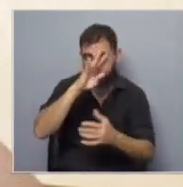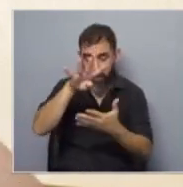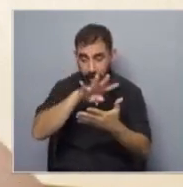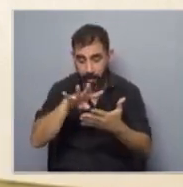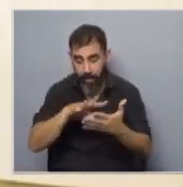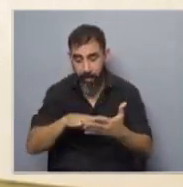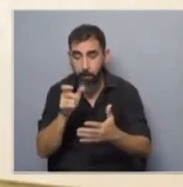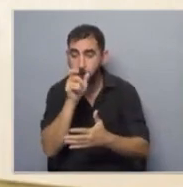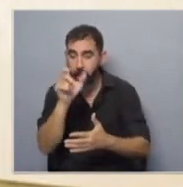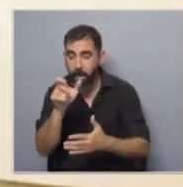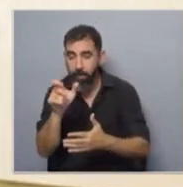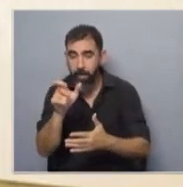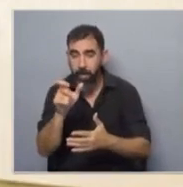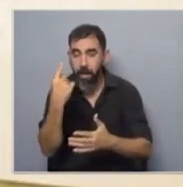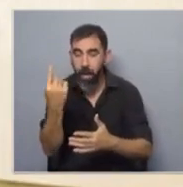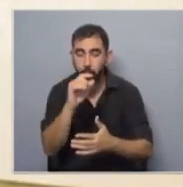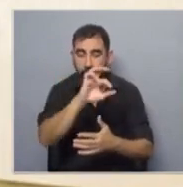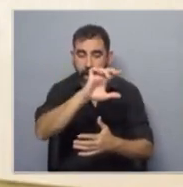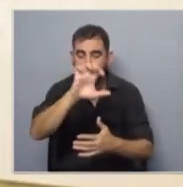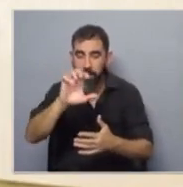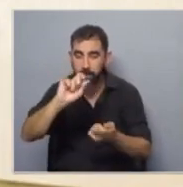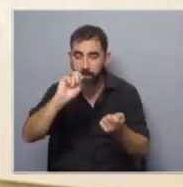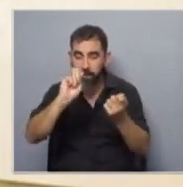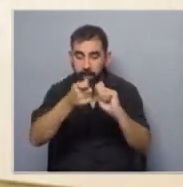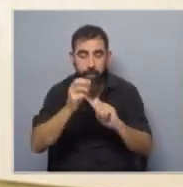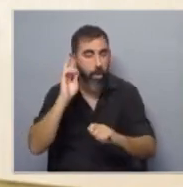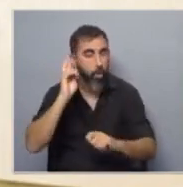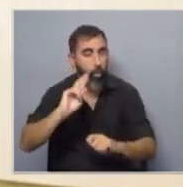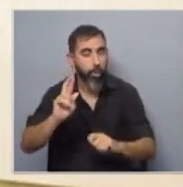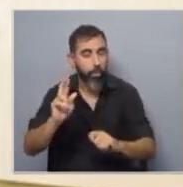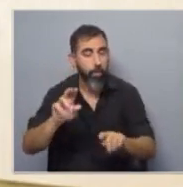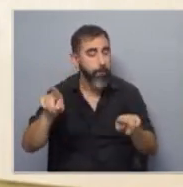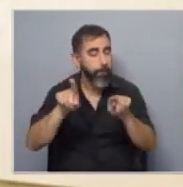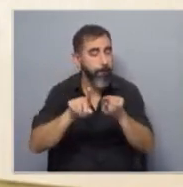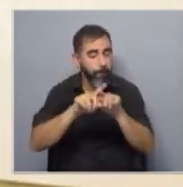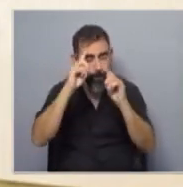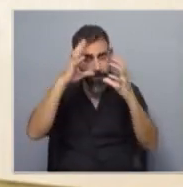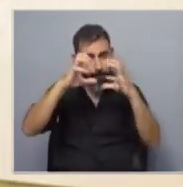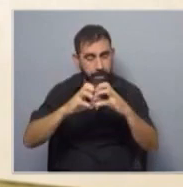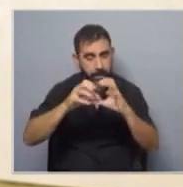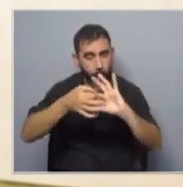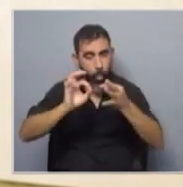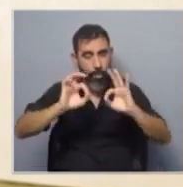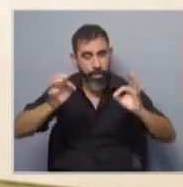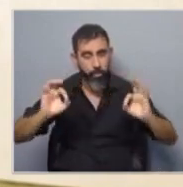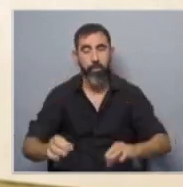leer y agarrás una palabra y agarrás cada letra y la transformás en su sonido mantenerlos en la mente y unirlos.